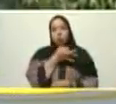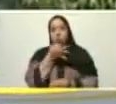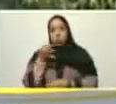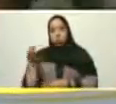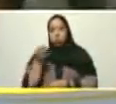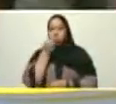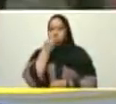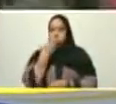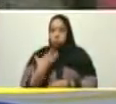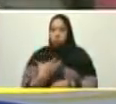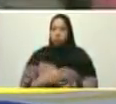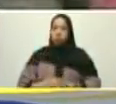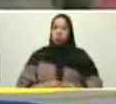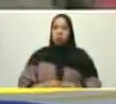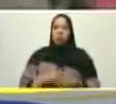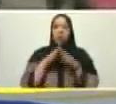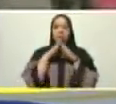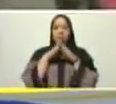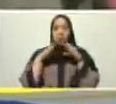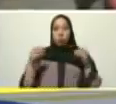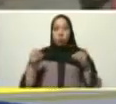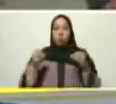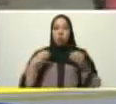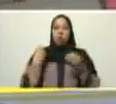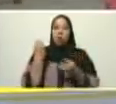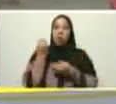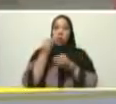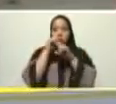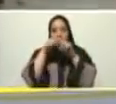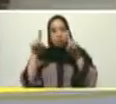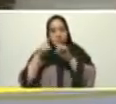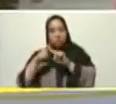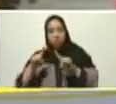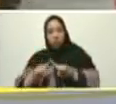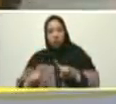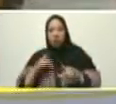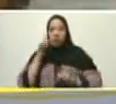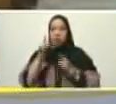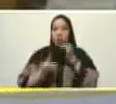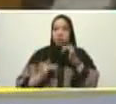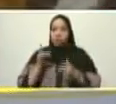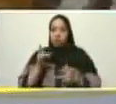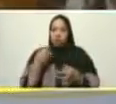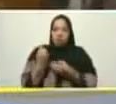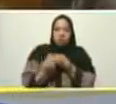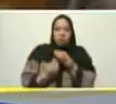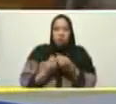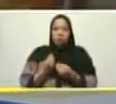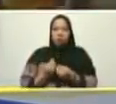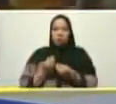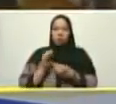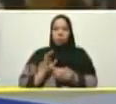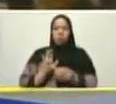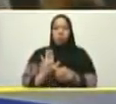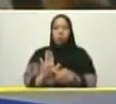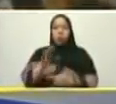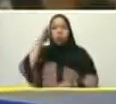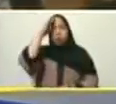y en todas las formas de acción que tienen las ciencias y el arte militar.